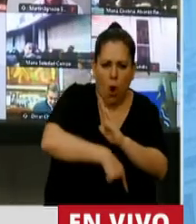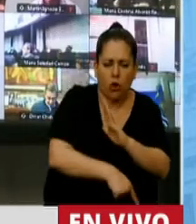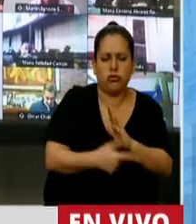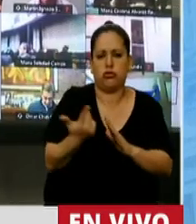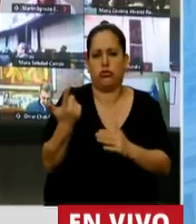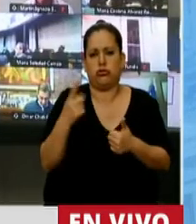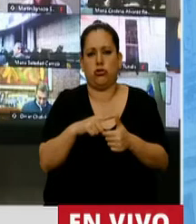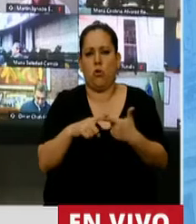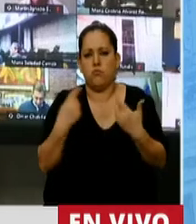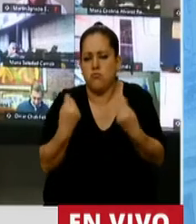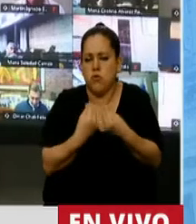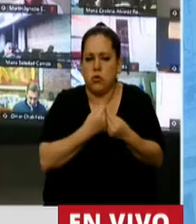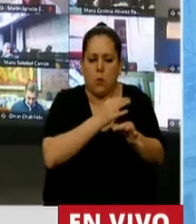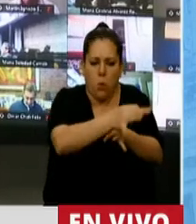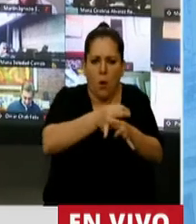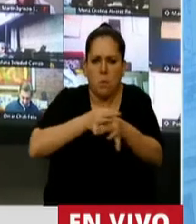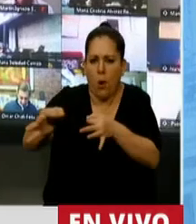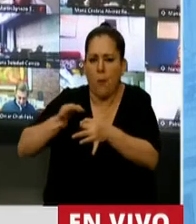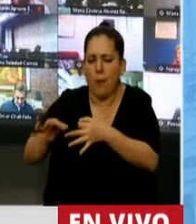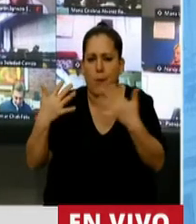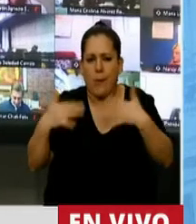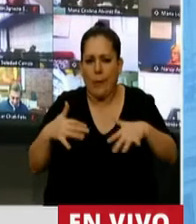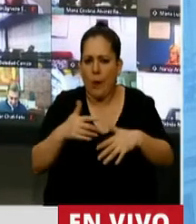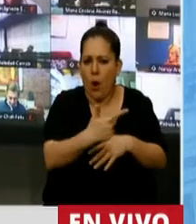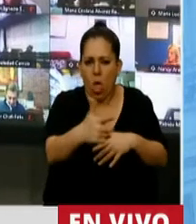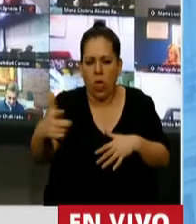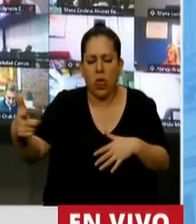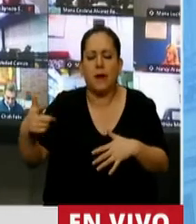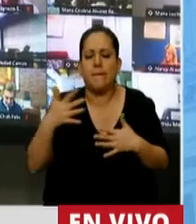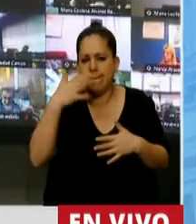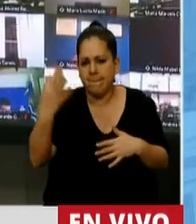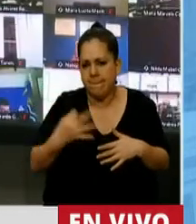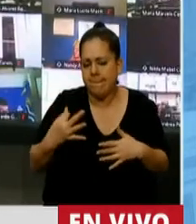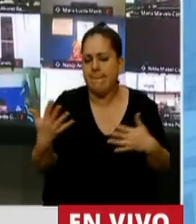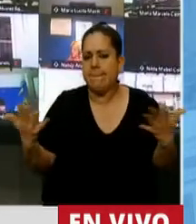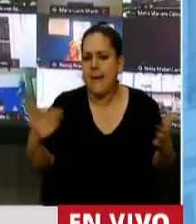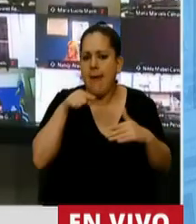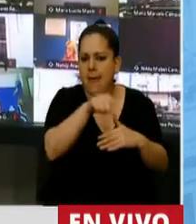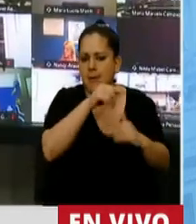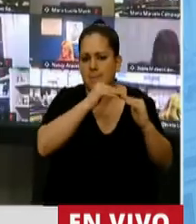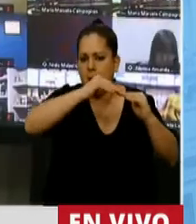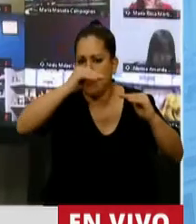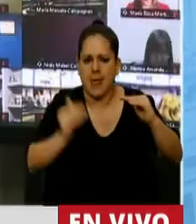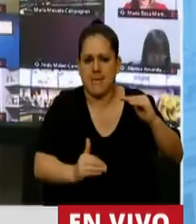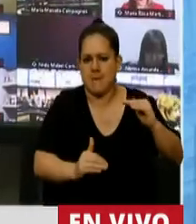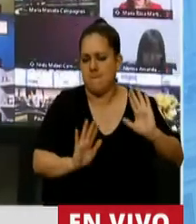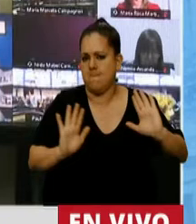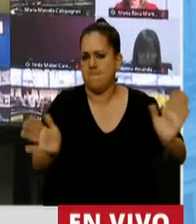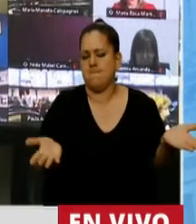que sufren tantas comunidades en mis provincias es una cabal y lamentable expresión de las desigualdades estructurales